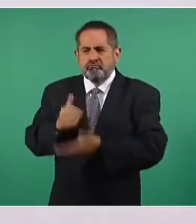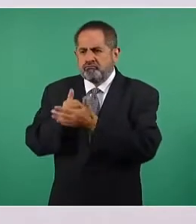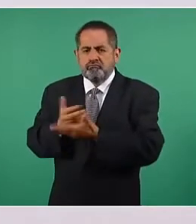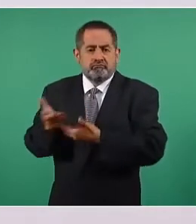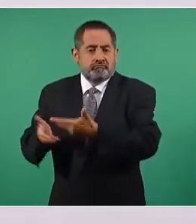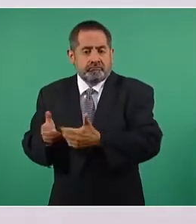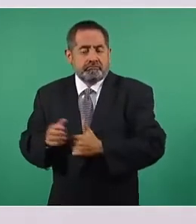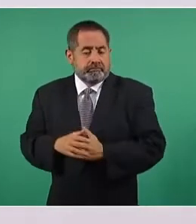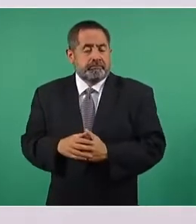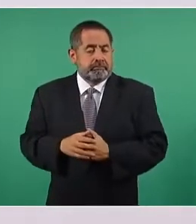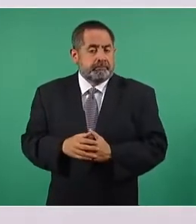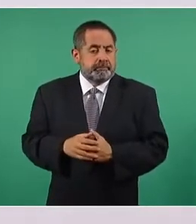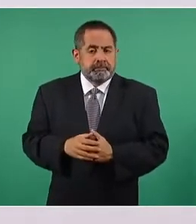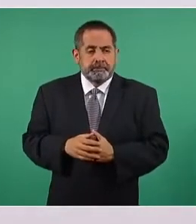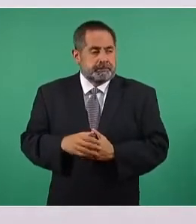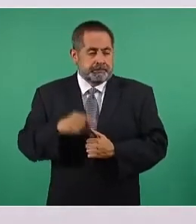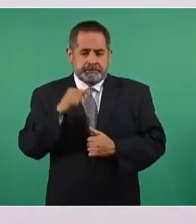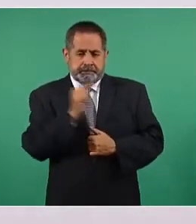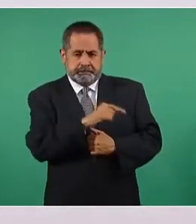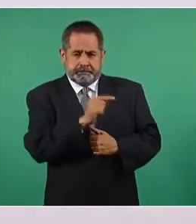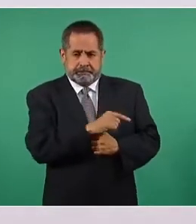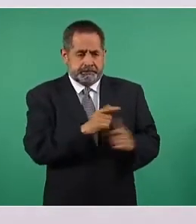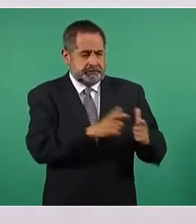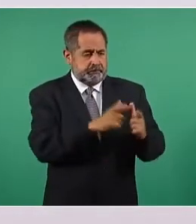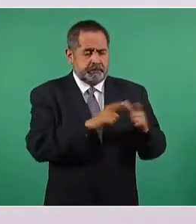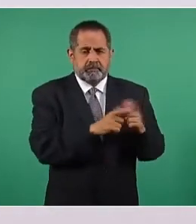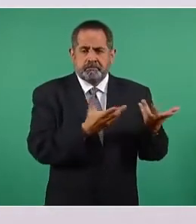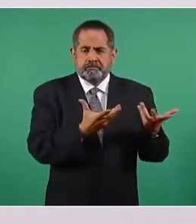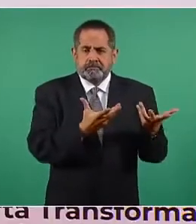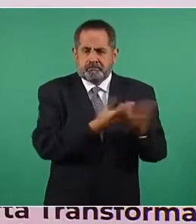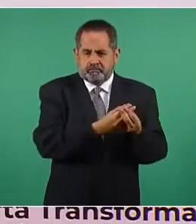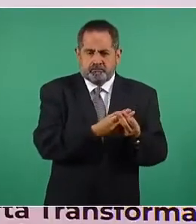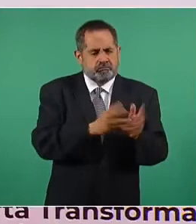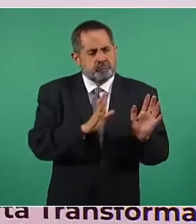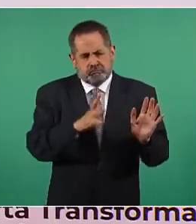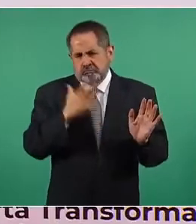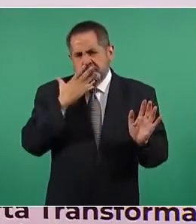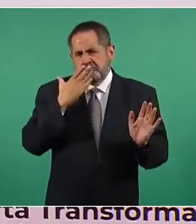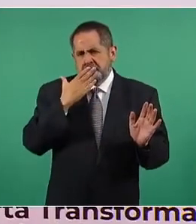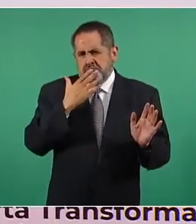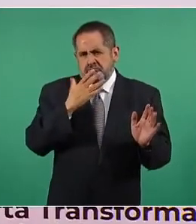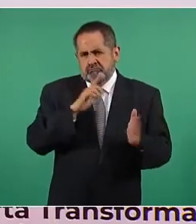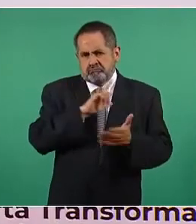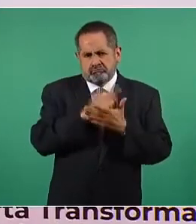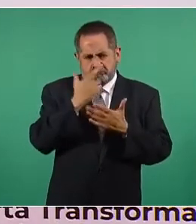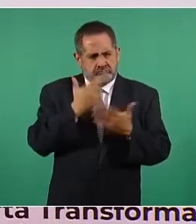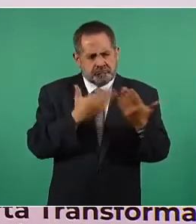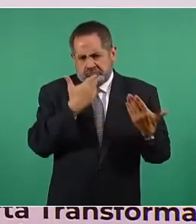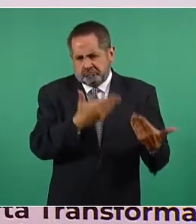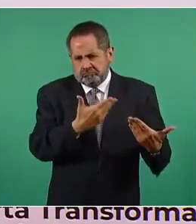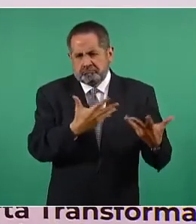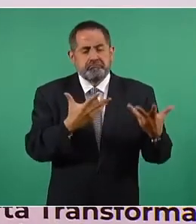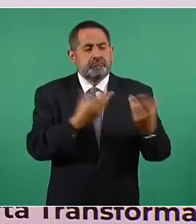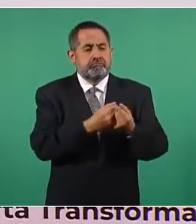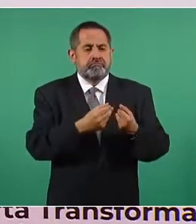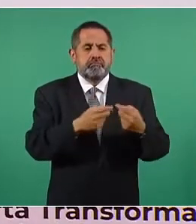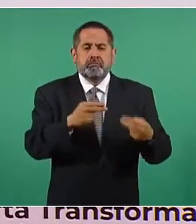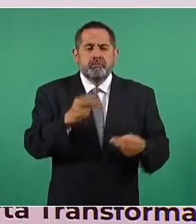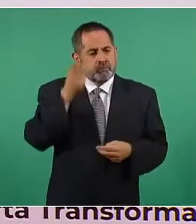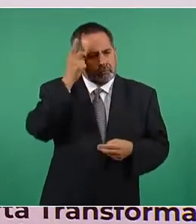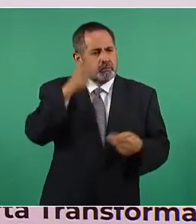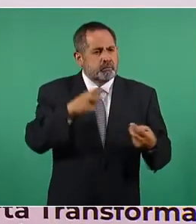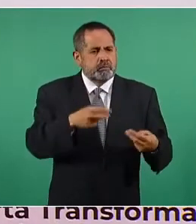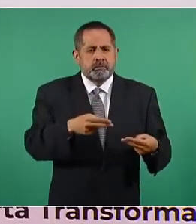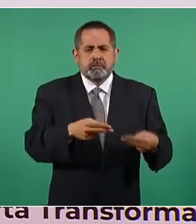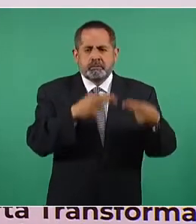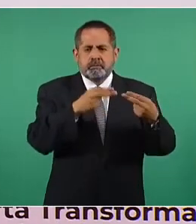bloque se unieron de manera legítima empresarios, dueños